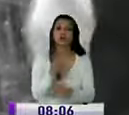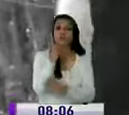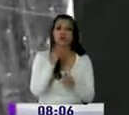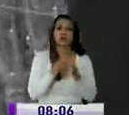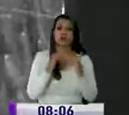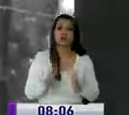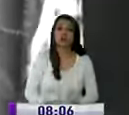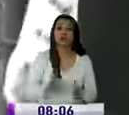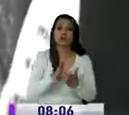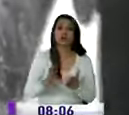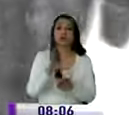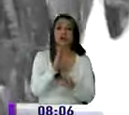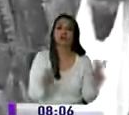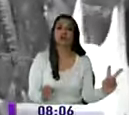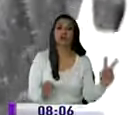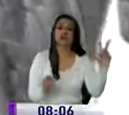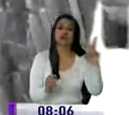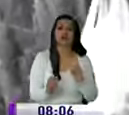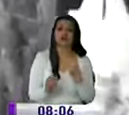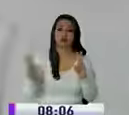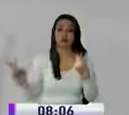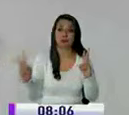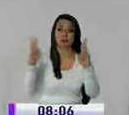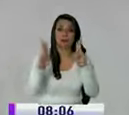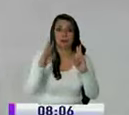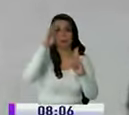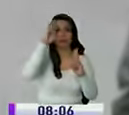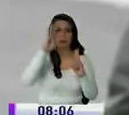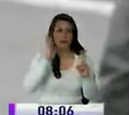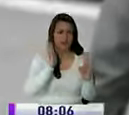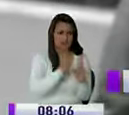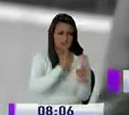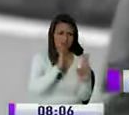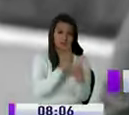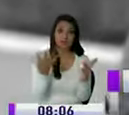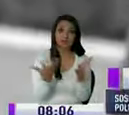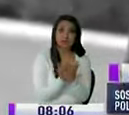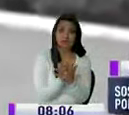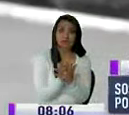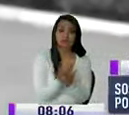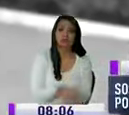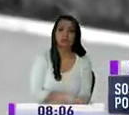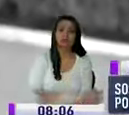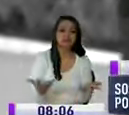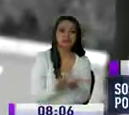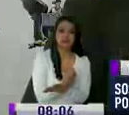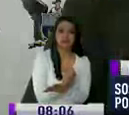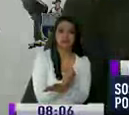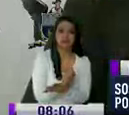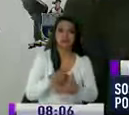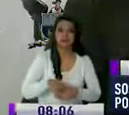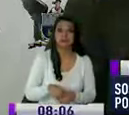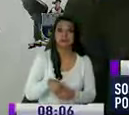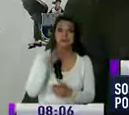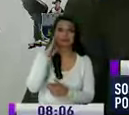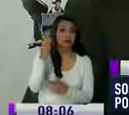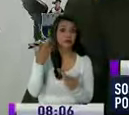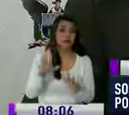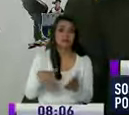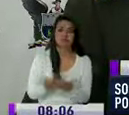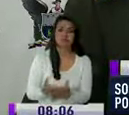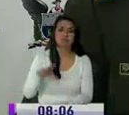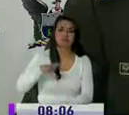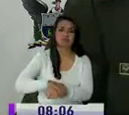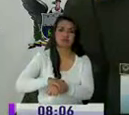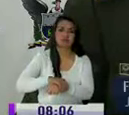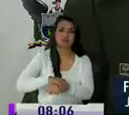colegio para, mediante amenazas de intimidaciones, robarles sus pertenencias. Pero la policía llegó. Este desplego operativo